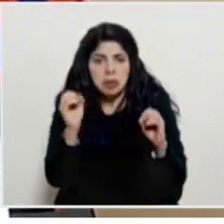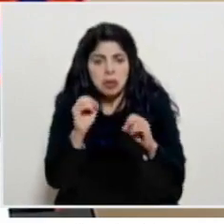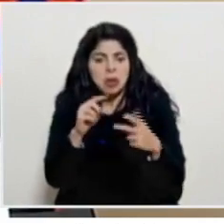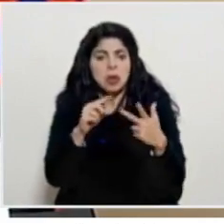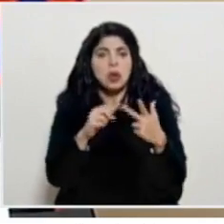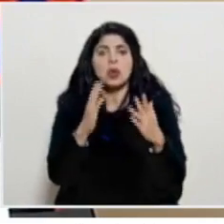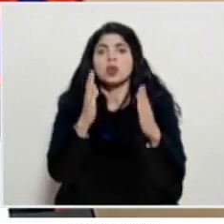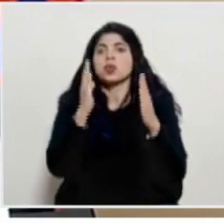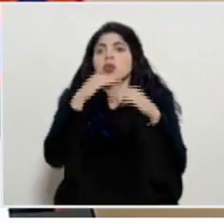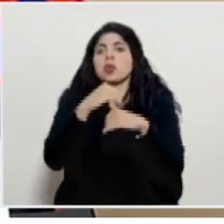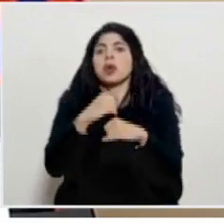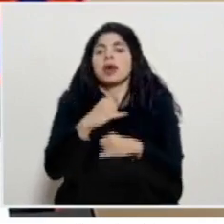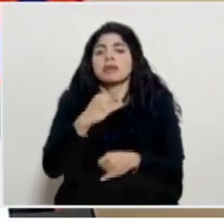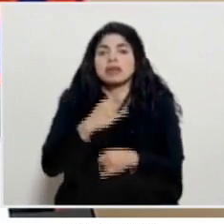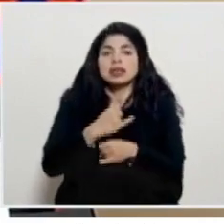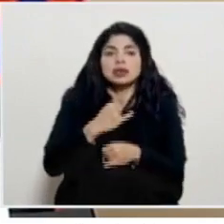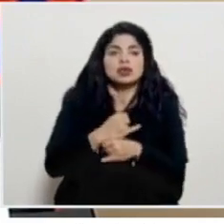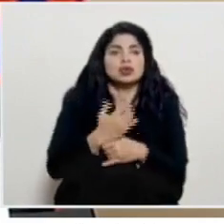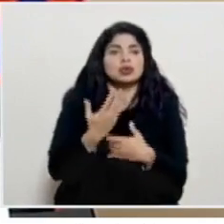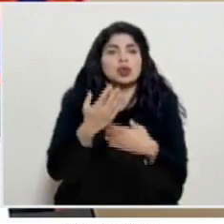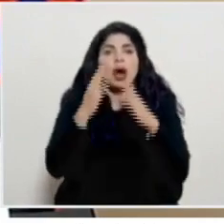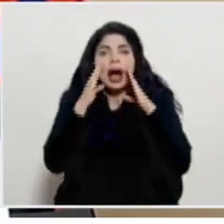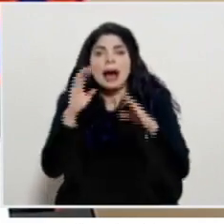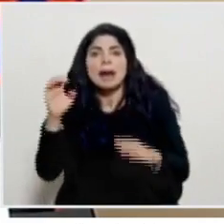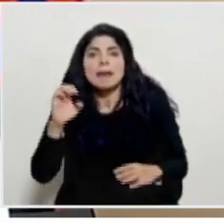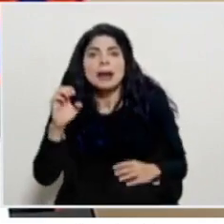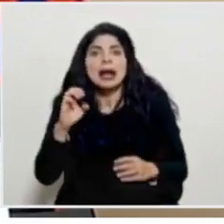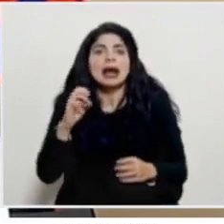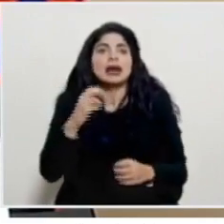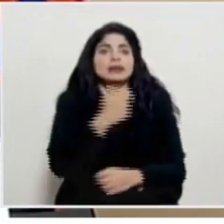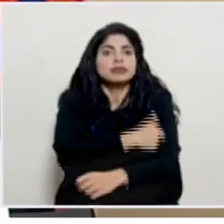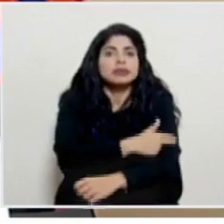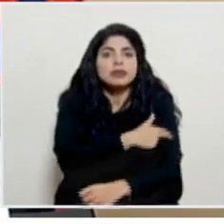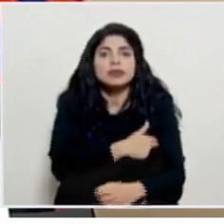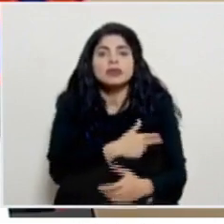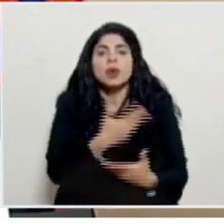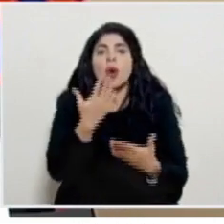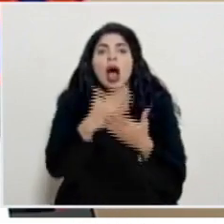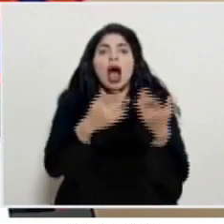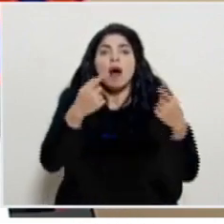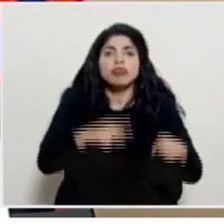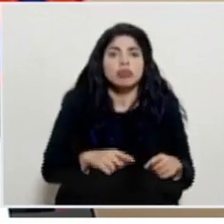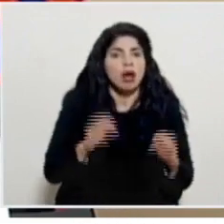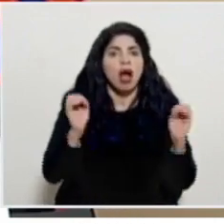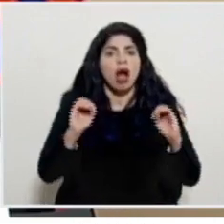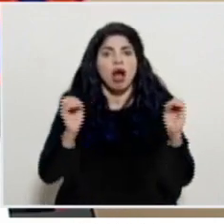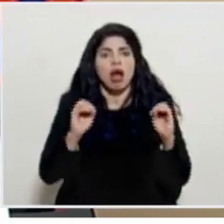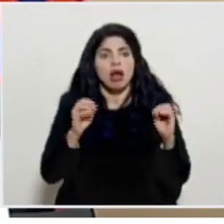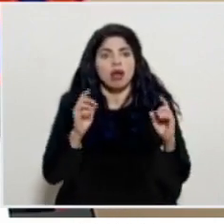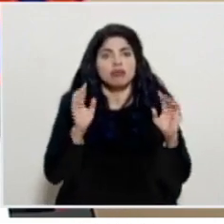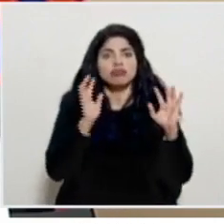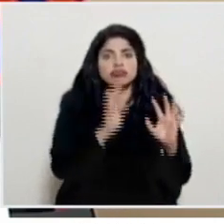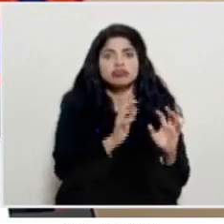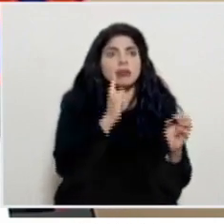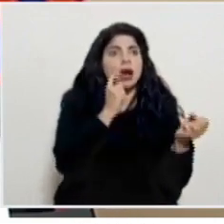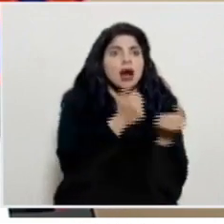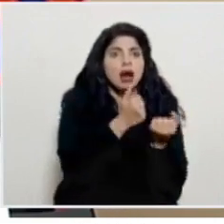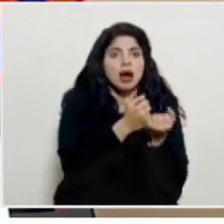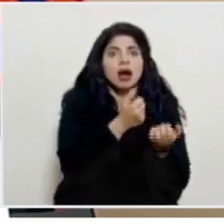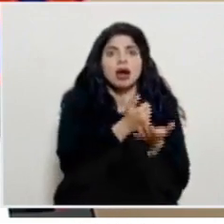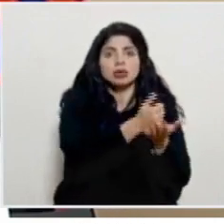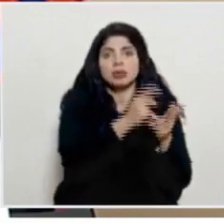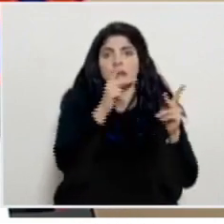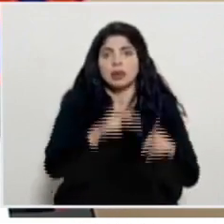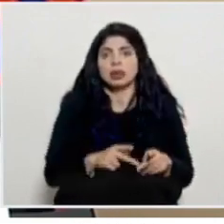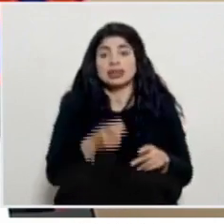hay una institución de atención de emergencias médicas o de trauma que pueda estar ahí para socorrer a las personas